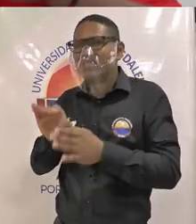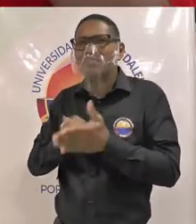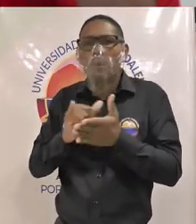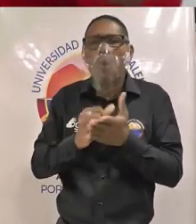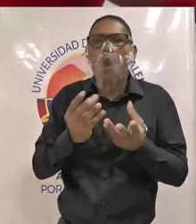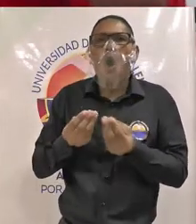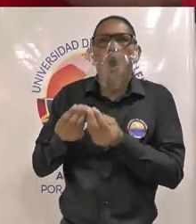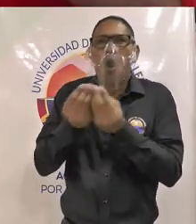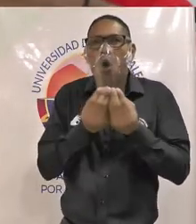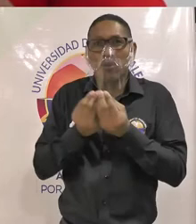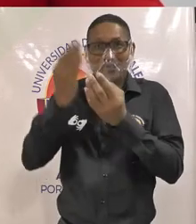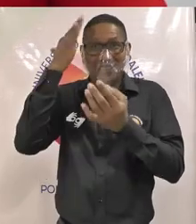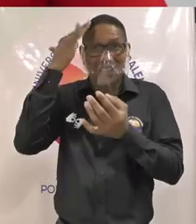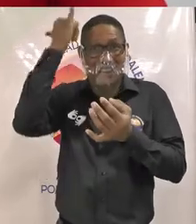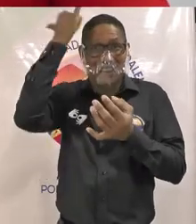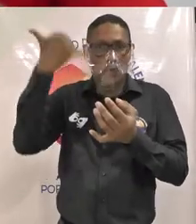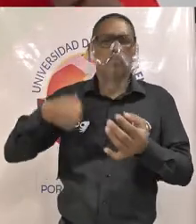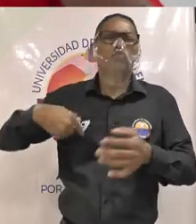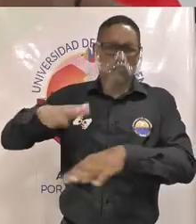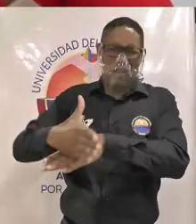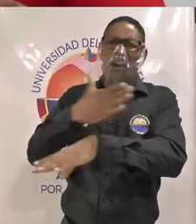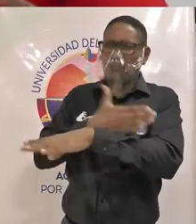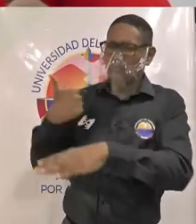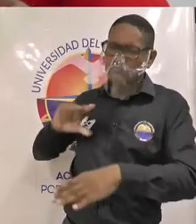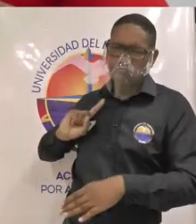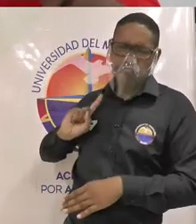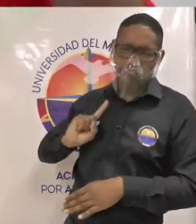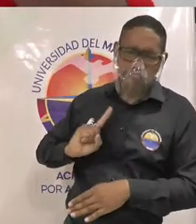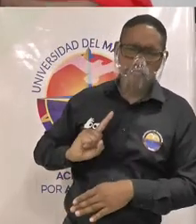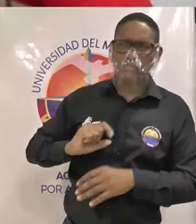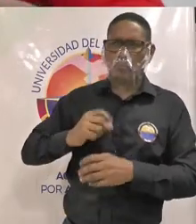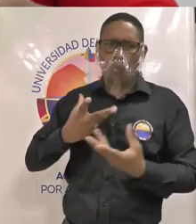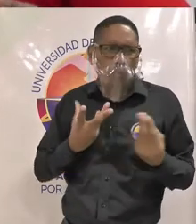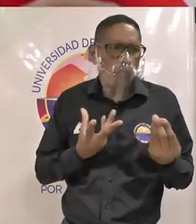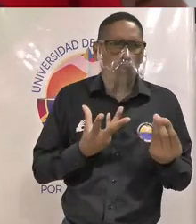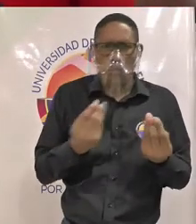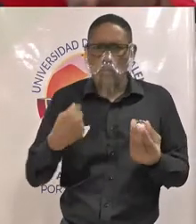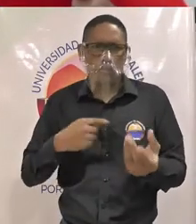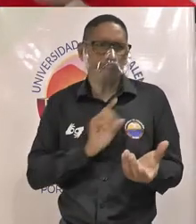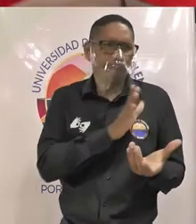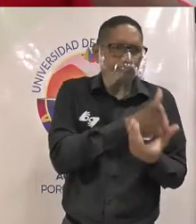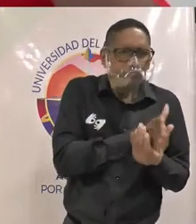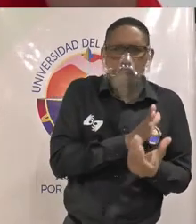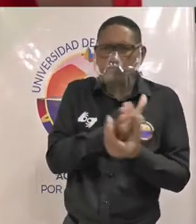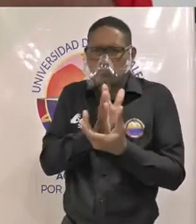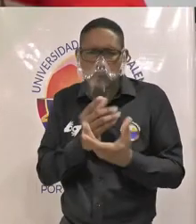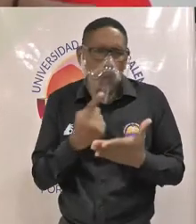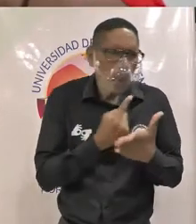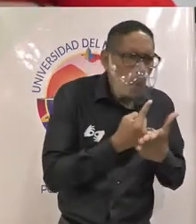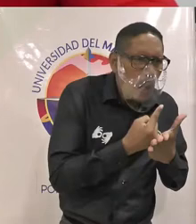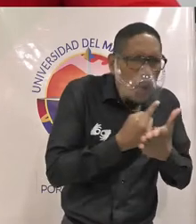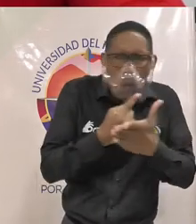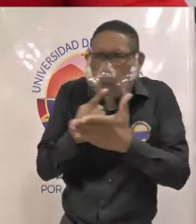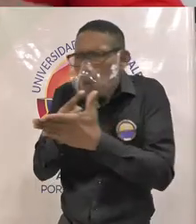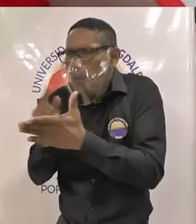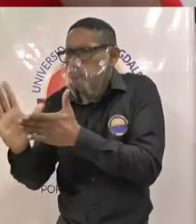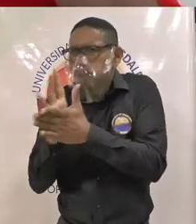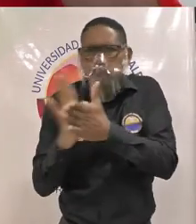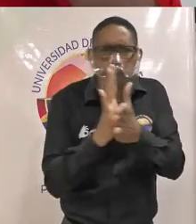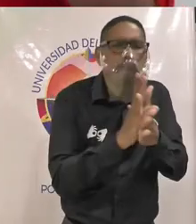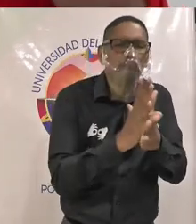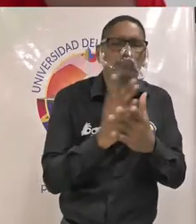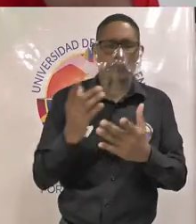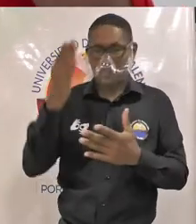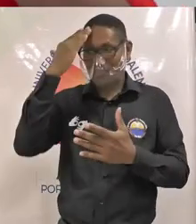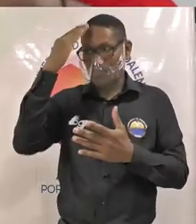nosotros ya venimos trabajando en esto hemos sentado con diferentes colectivos con diferentes compañeros y creemos firmemente y tenemos